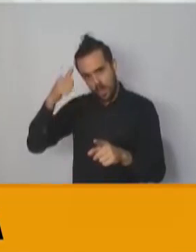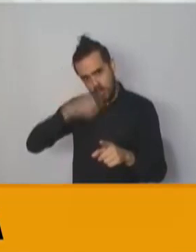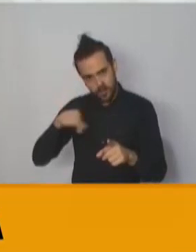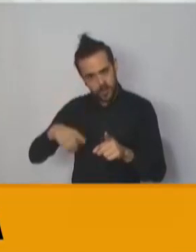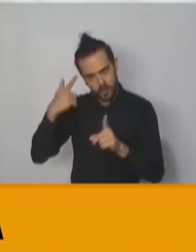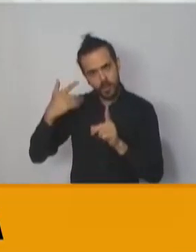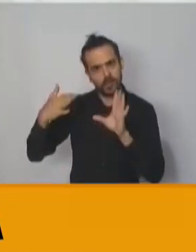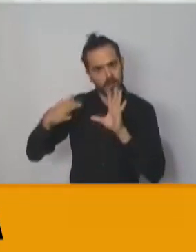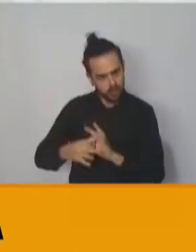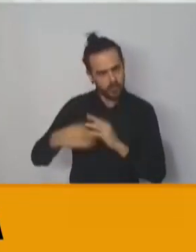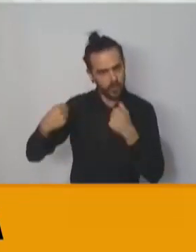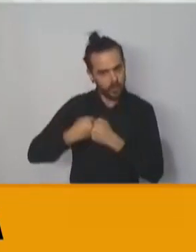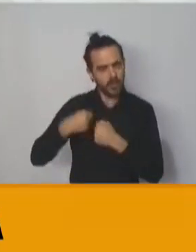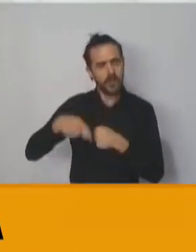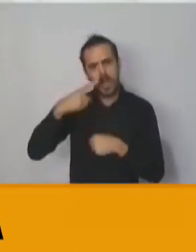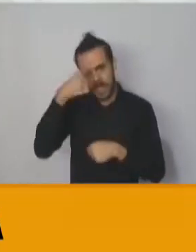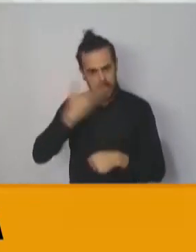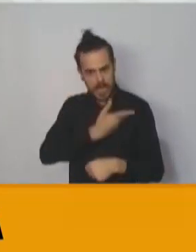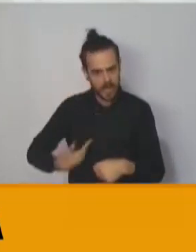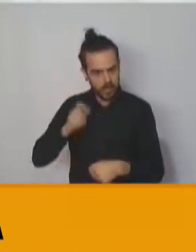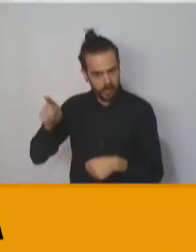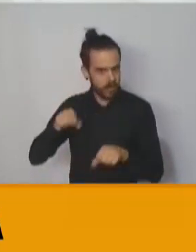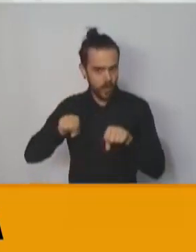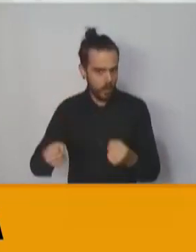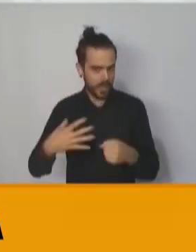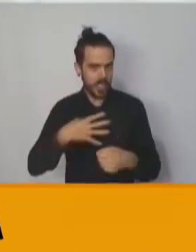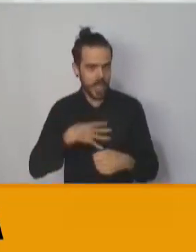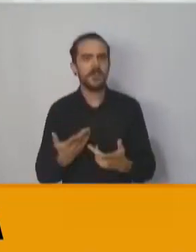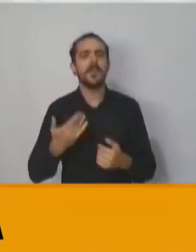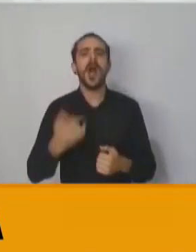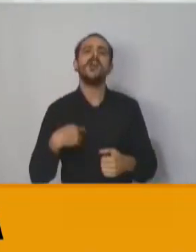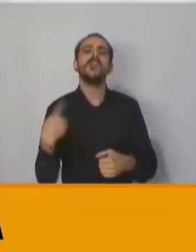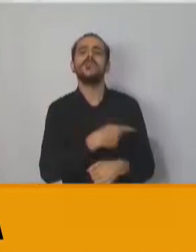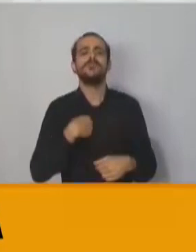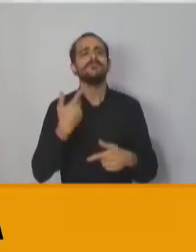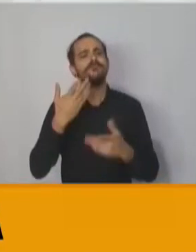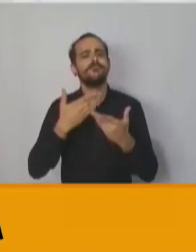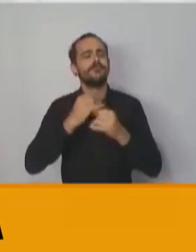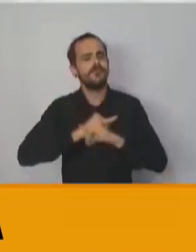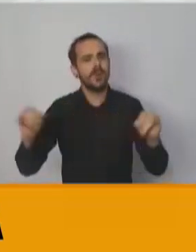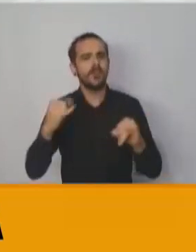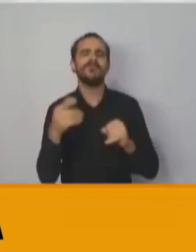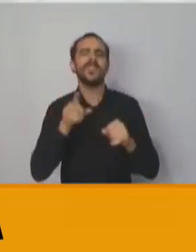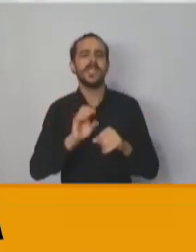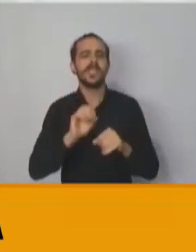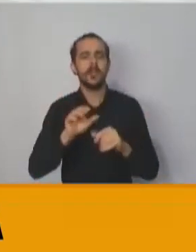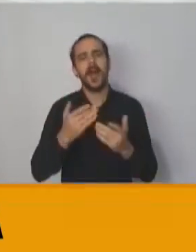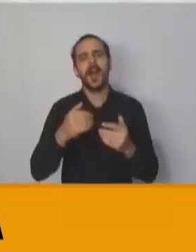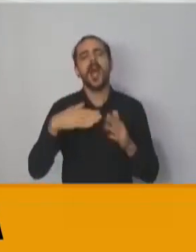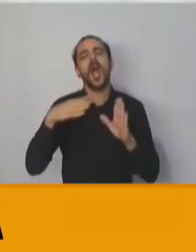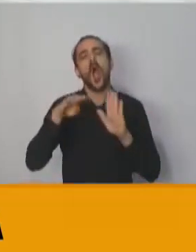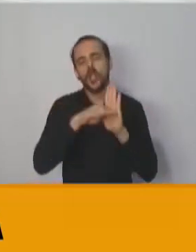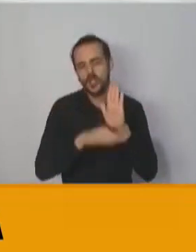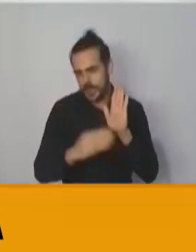Nación de suspender las clases en nuestra propuesta que se llama Contenidos en Casa. claramente lo que